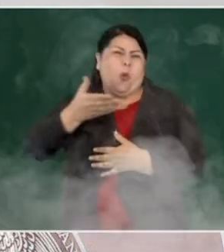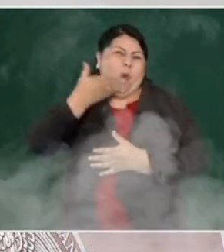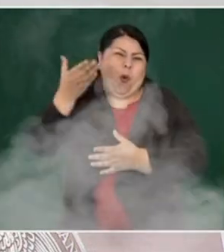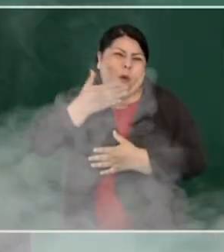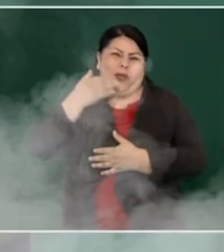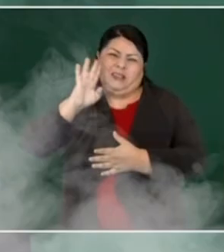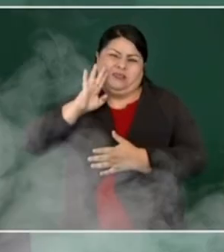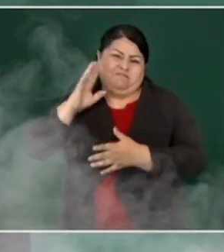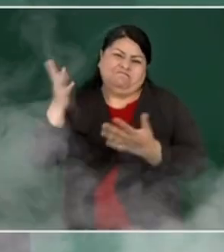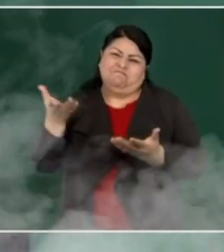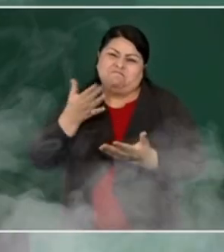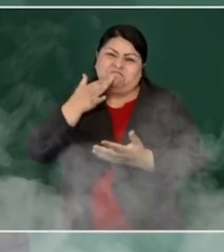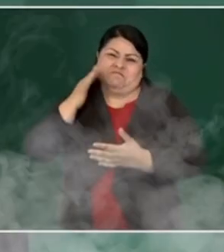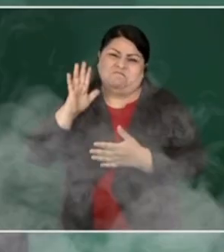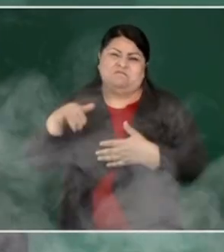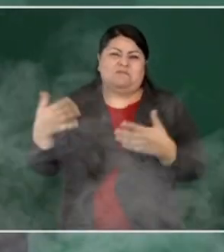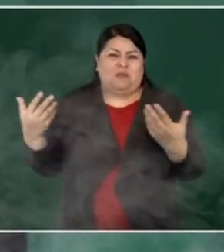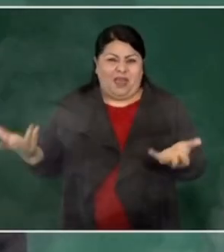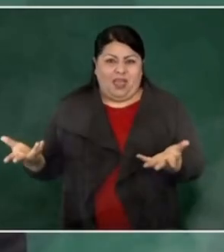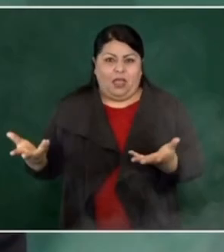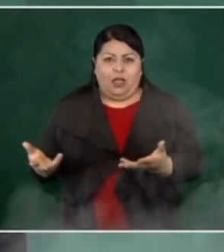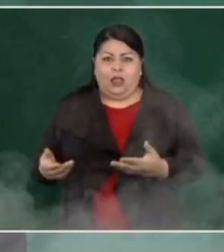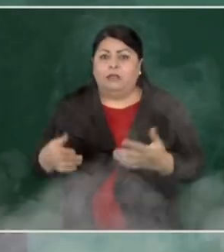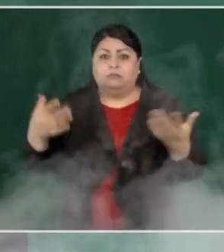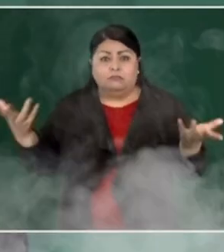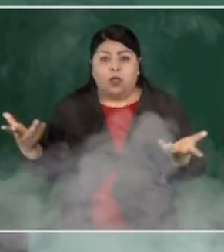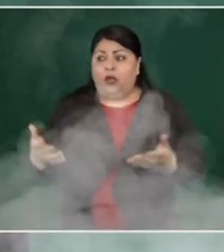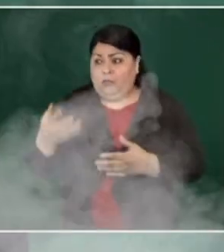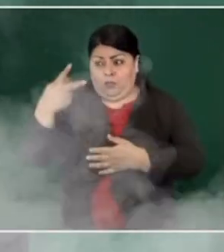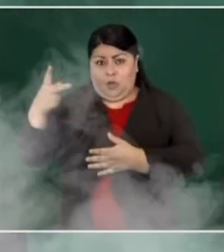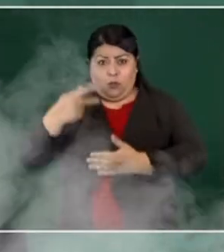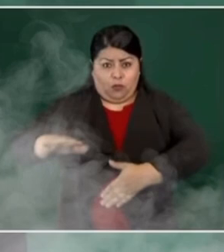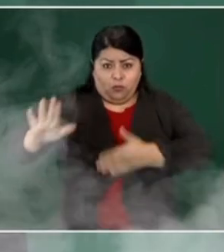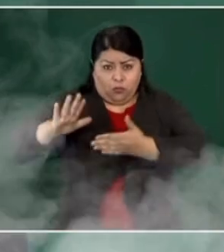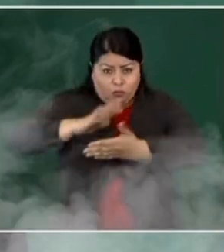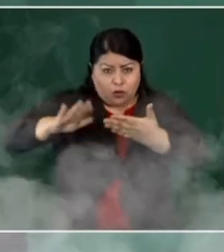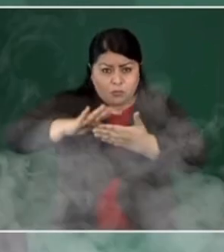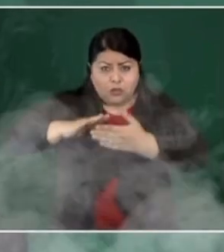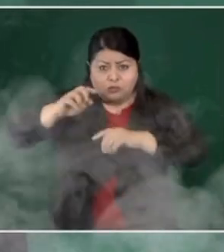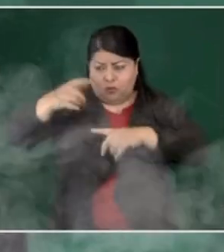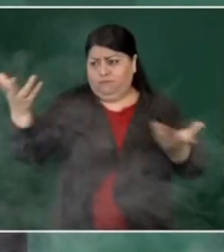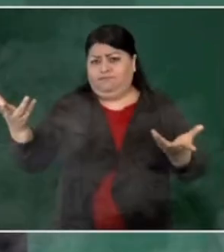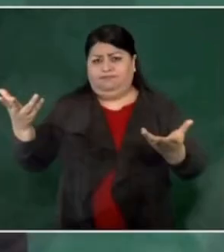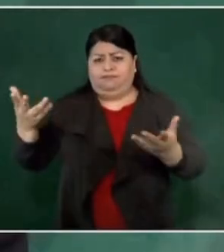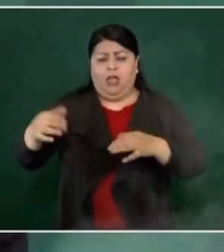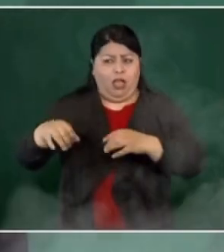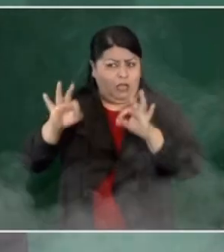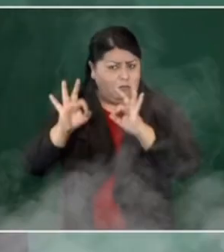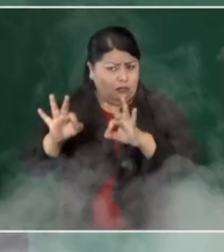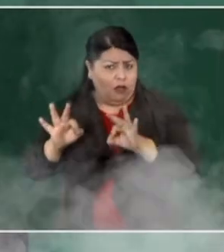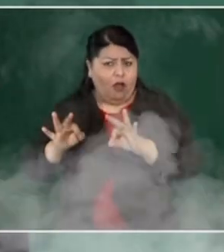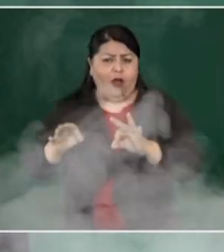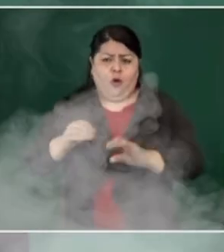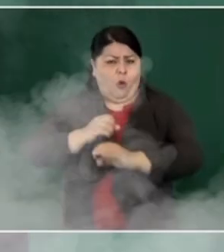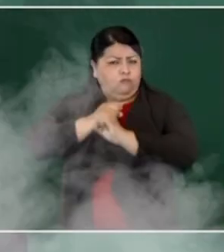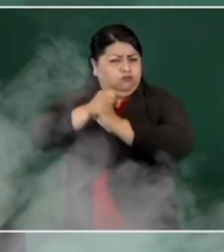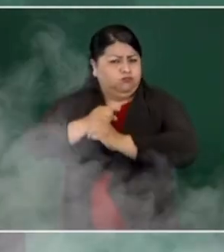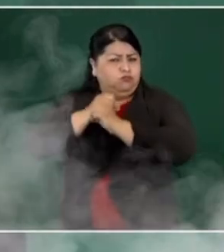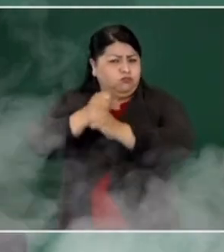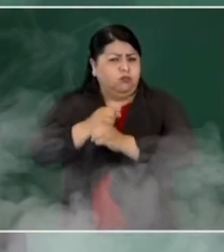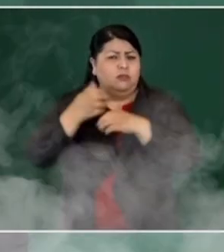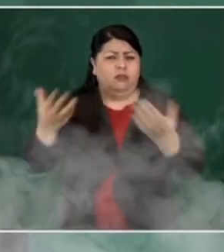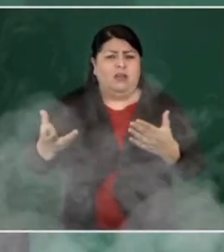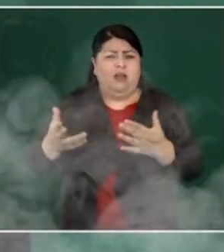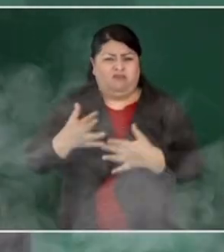gobierno comprometido con la transparencia, con el combate a la corrupción, y por supuesto